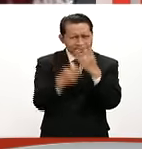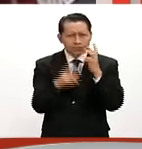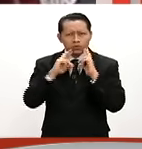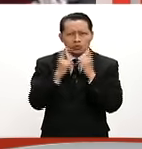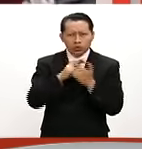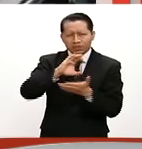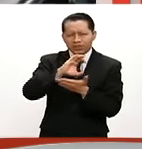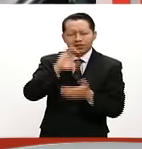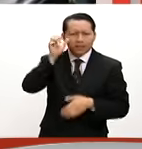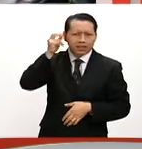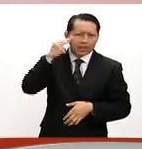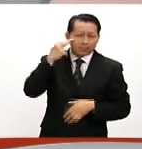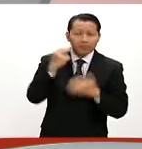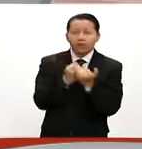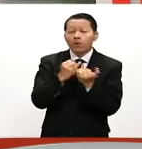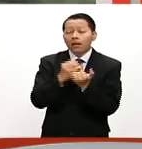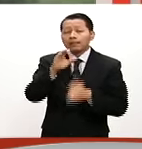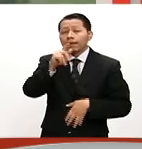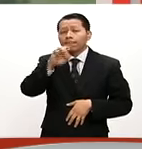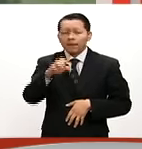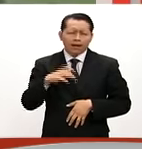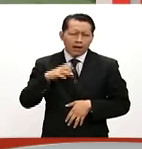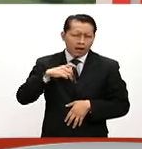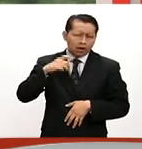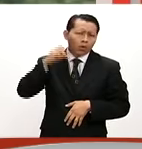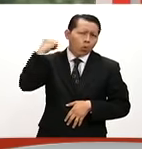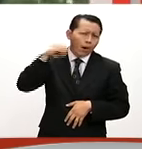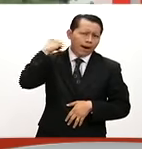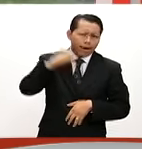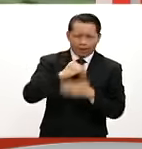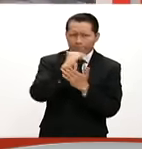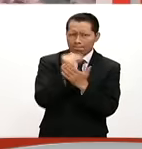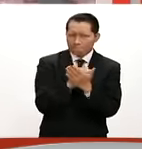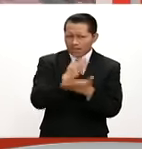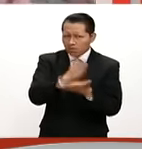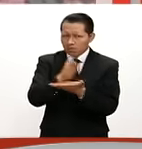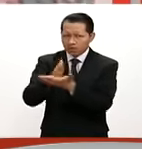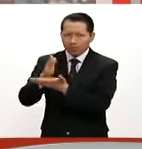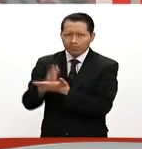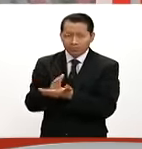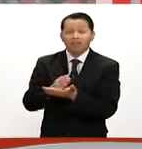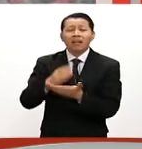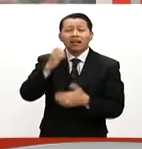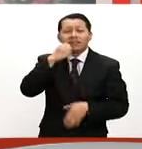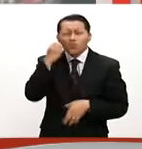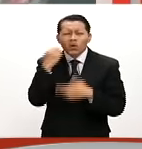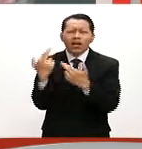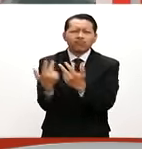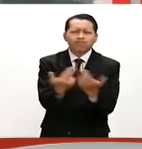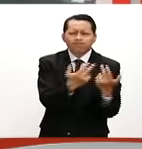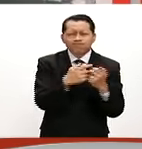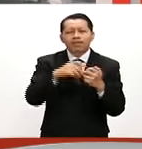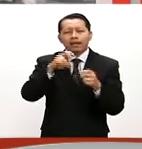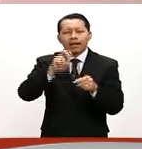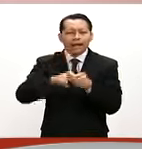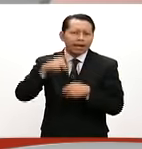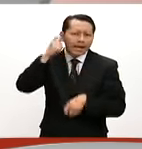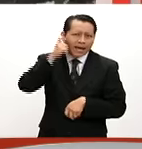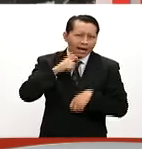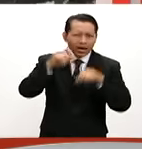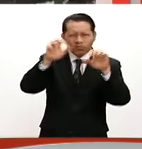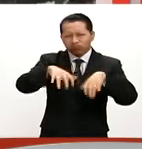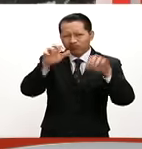repliega plantones en Oaxaca. Al menos 10 escuelas dañadas por inundaciones y decenas de damnificados en Guerrero.